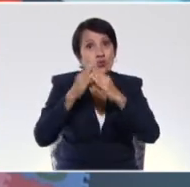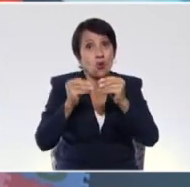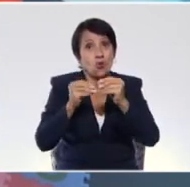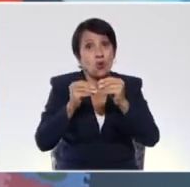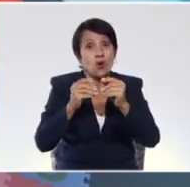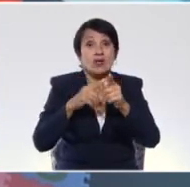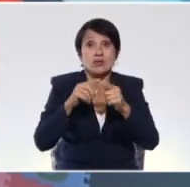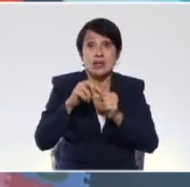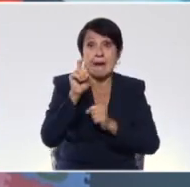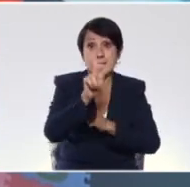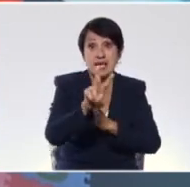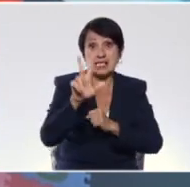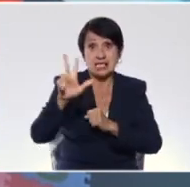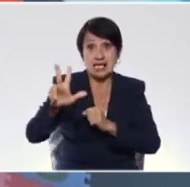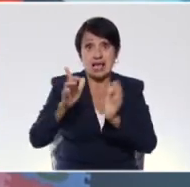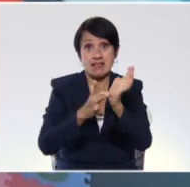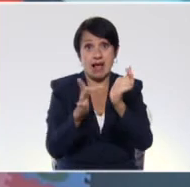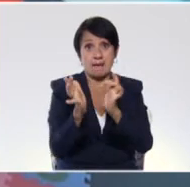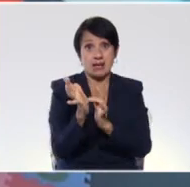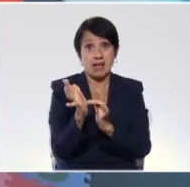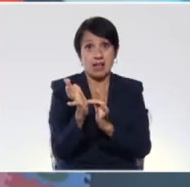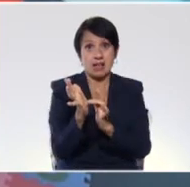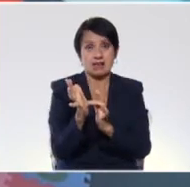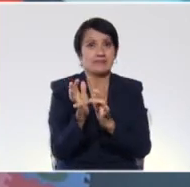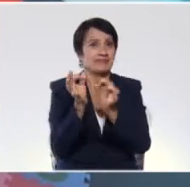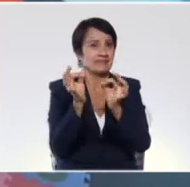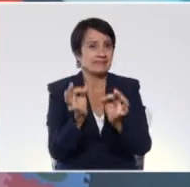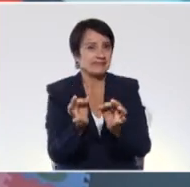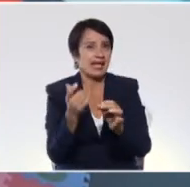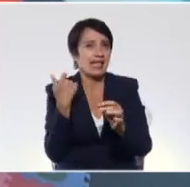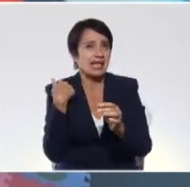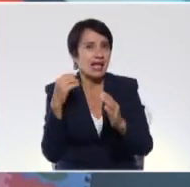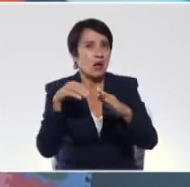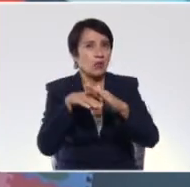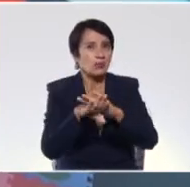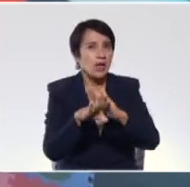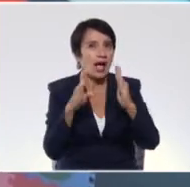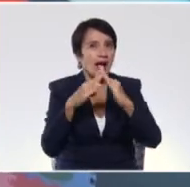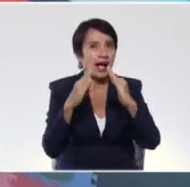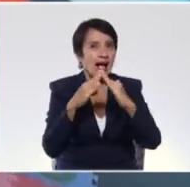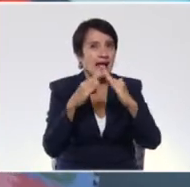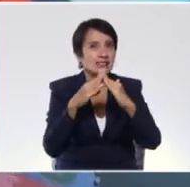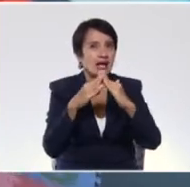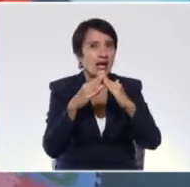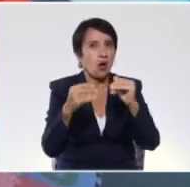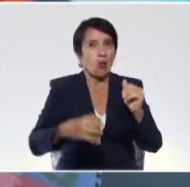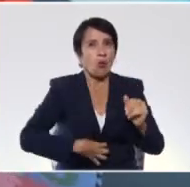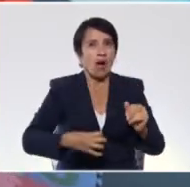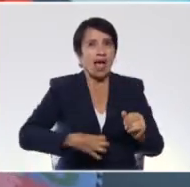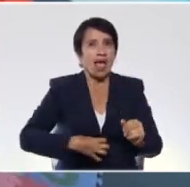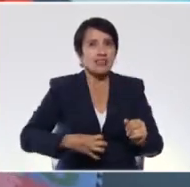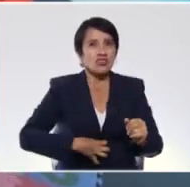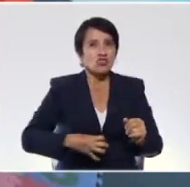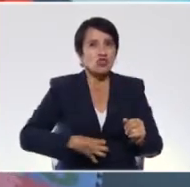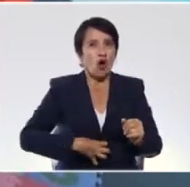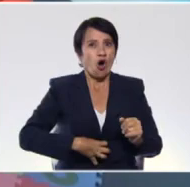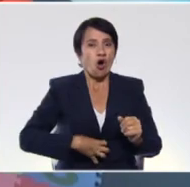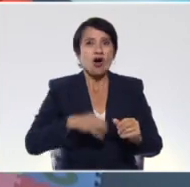hablando del 23 de abril, y seguro que tú tienes en casa algunos cuentos, ¿qué te parece si